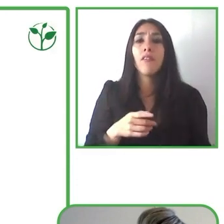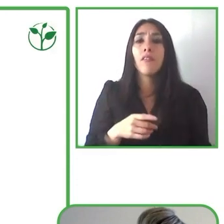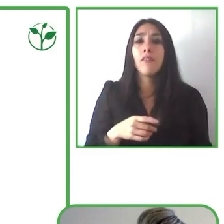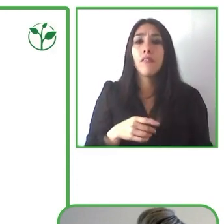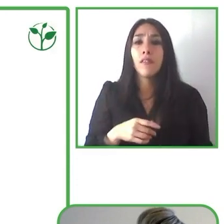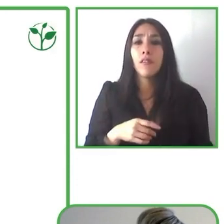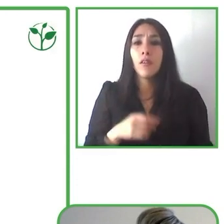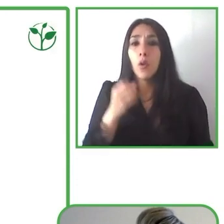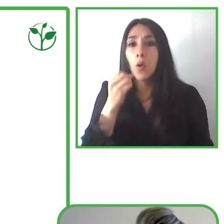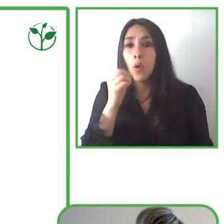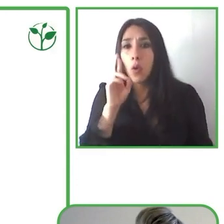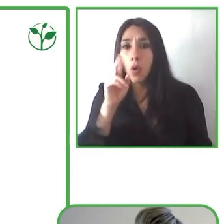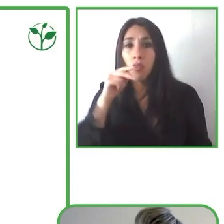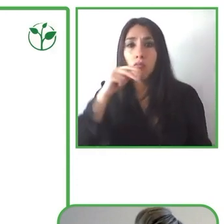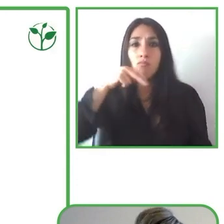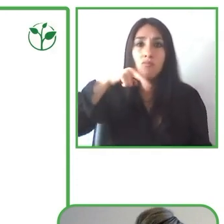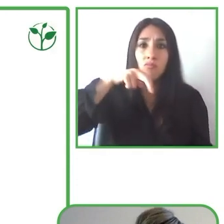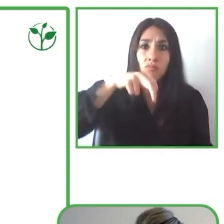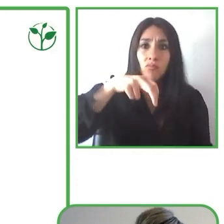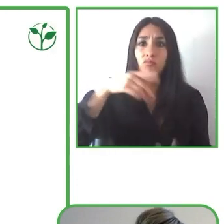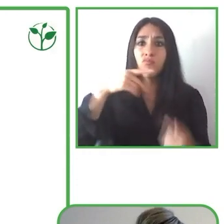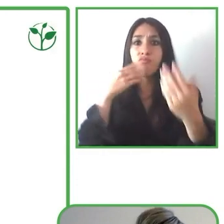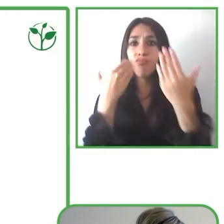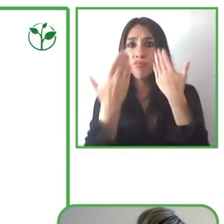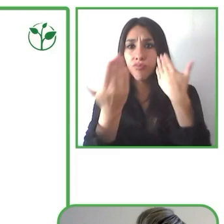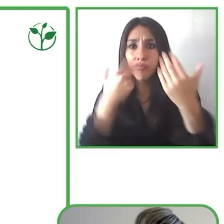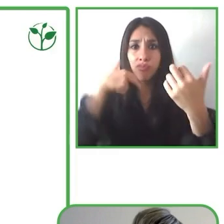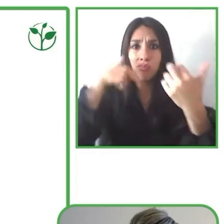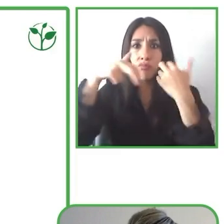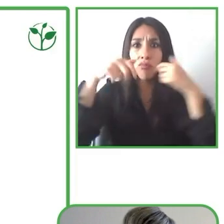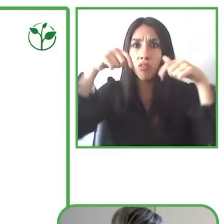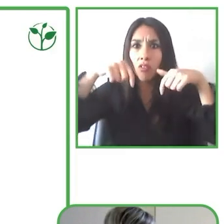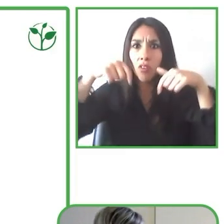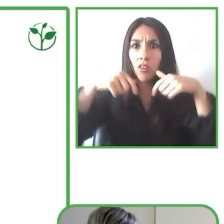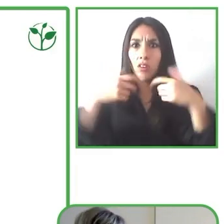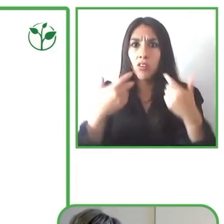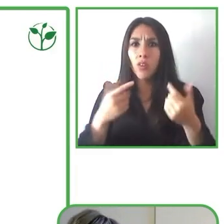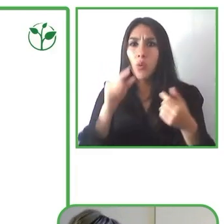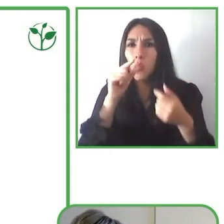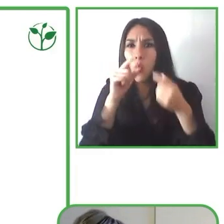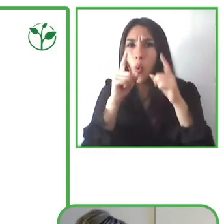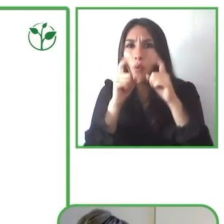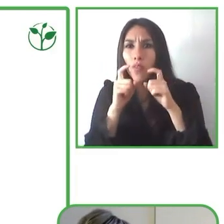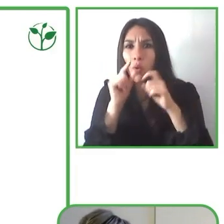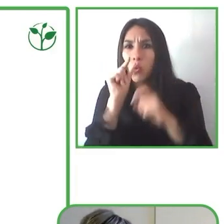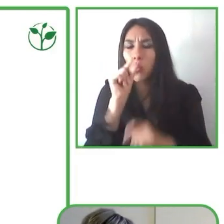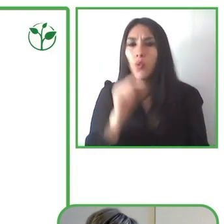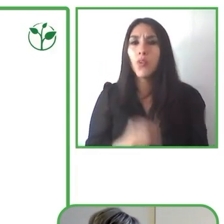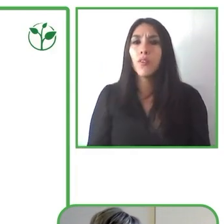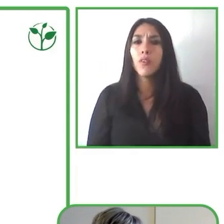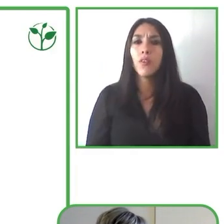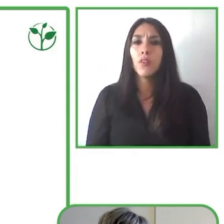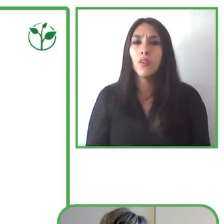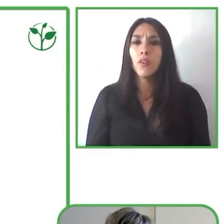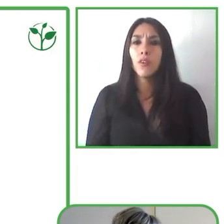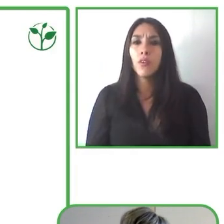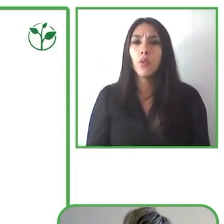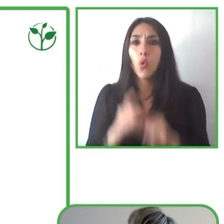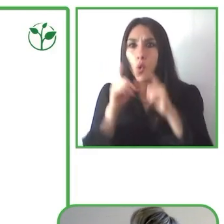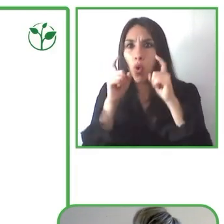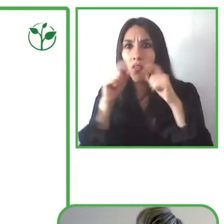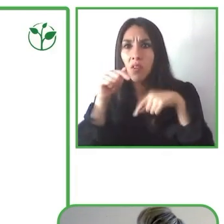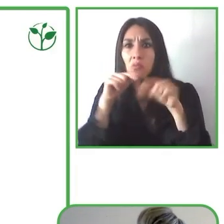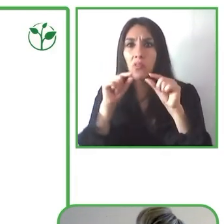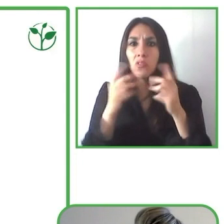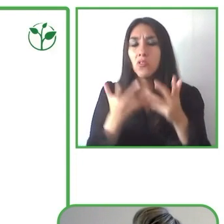existía escasa conectividad. ¿Y por qué esto ocurrió? Porque cuando el flujo